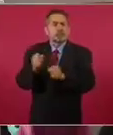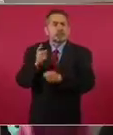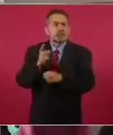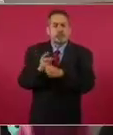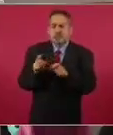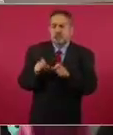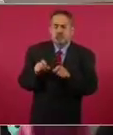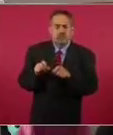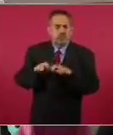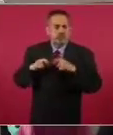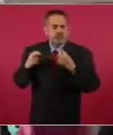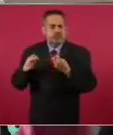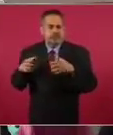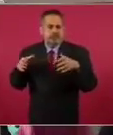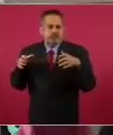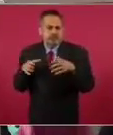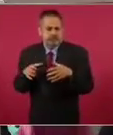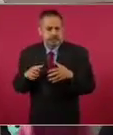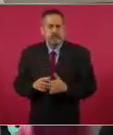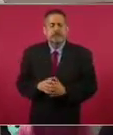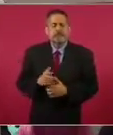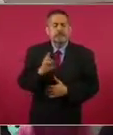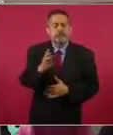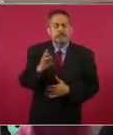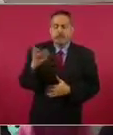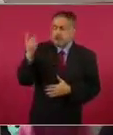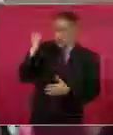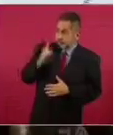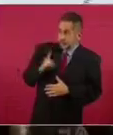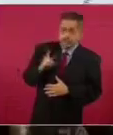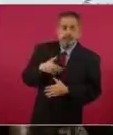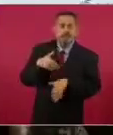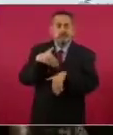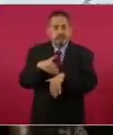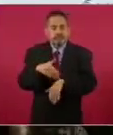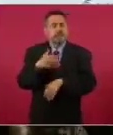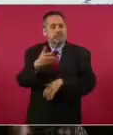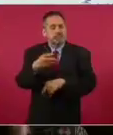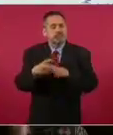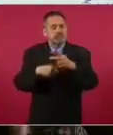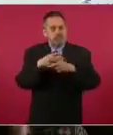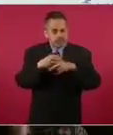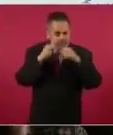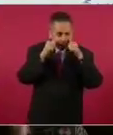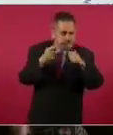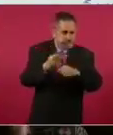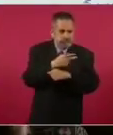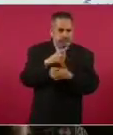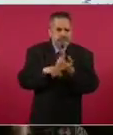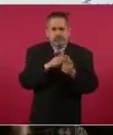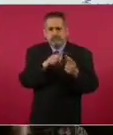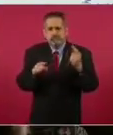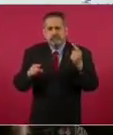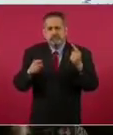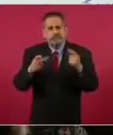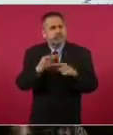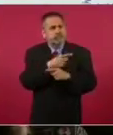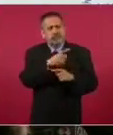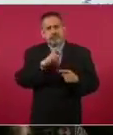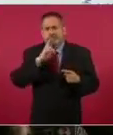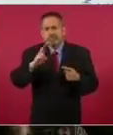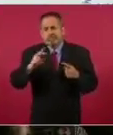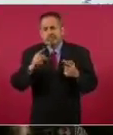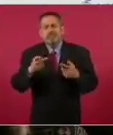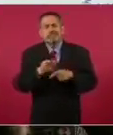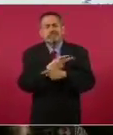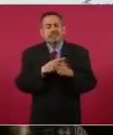Como usted nos instruyó, estuvimos atendiendo los reportes de las